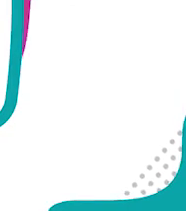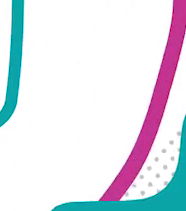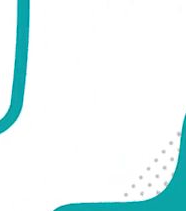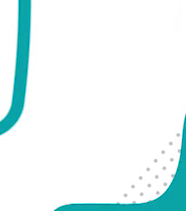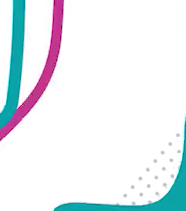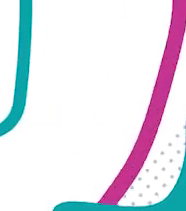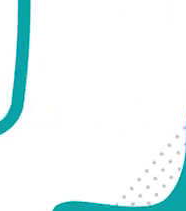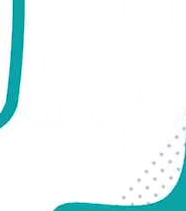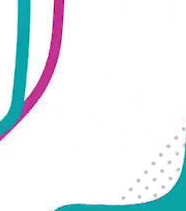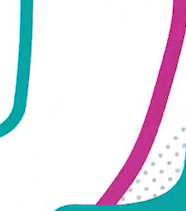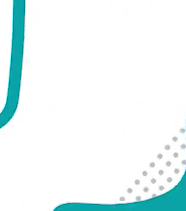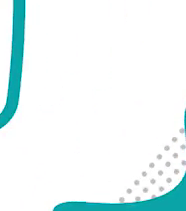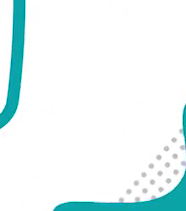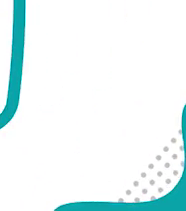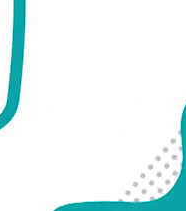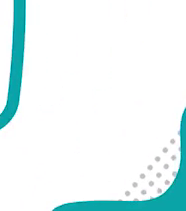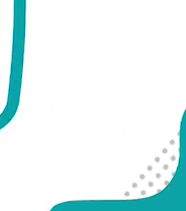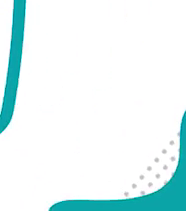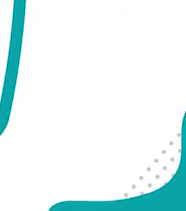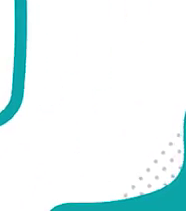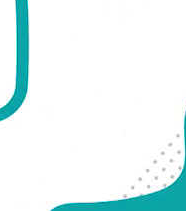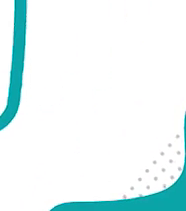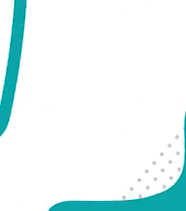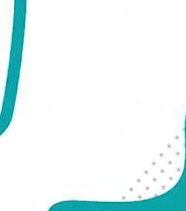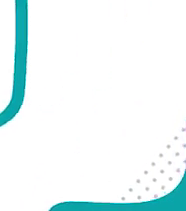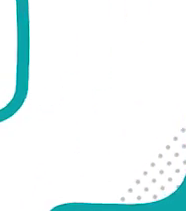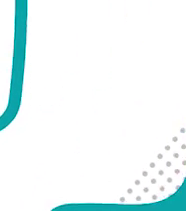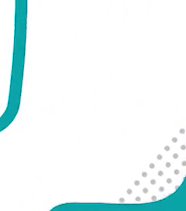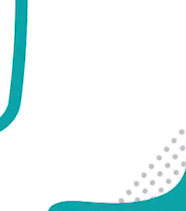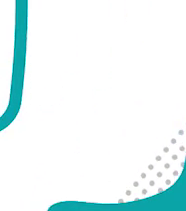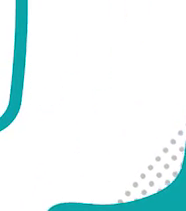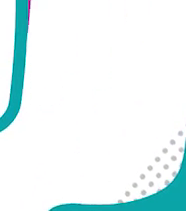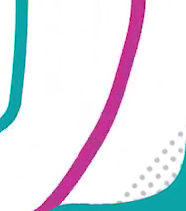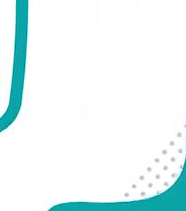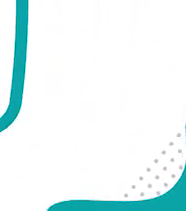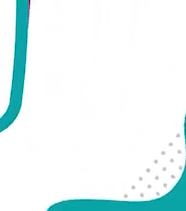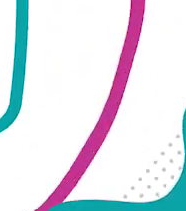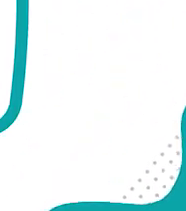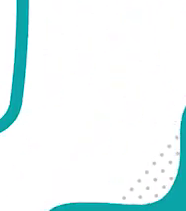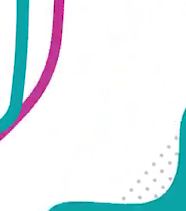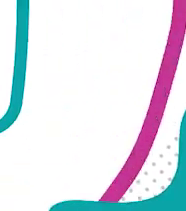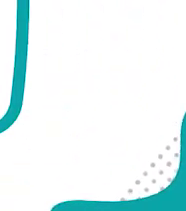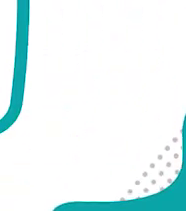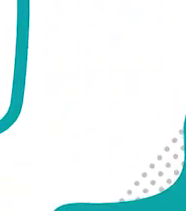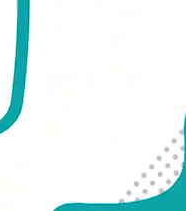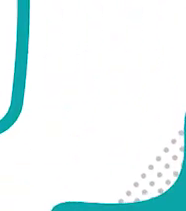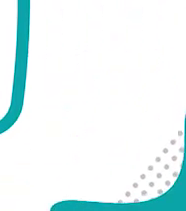.gov